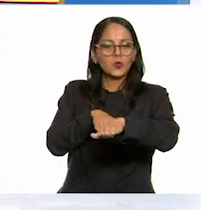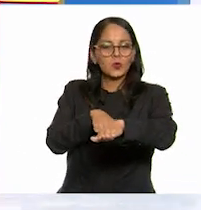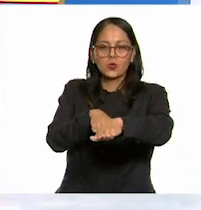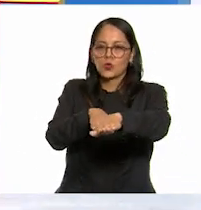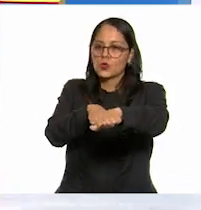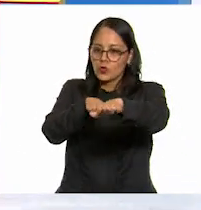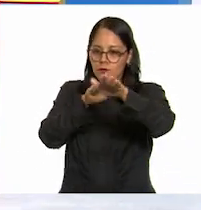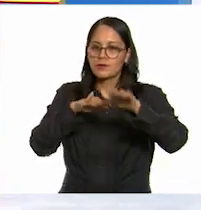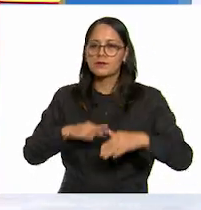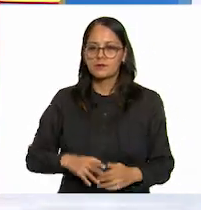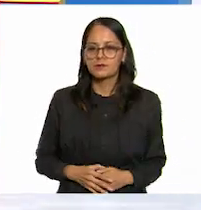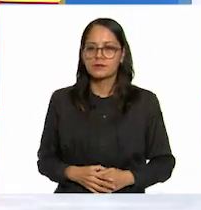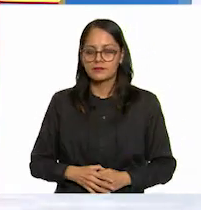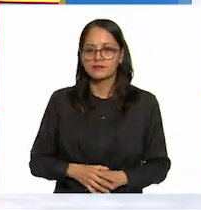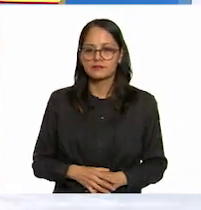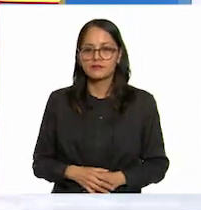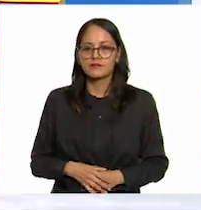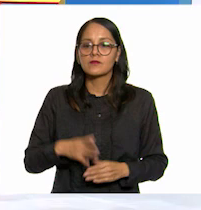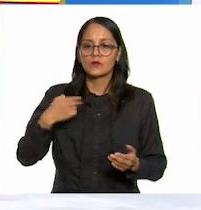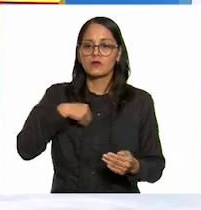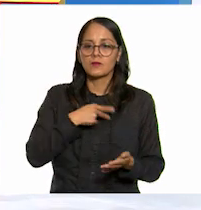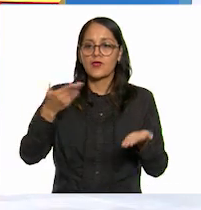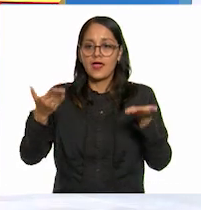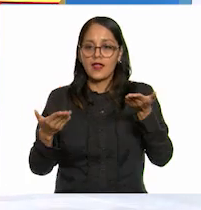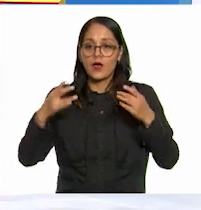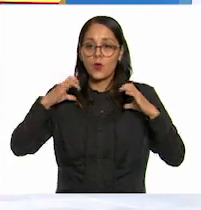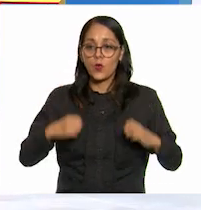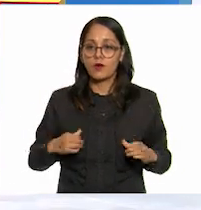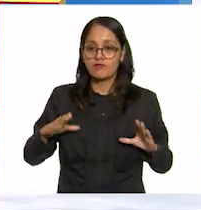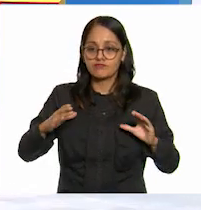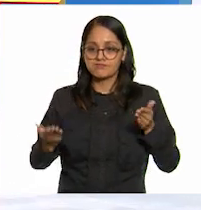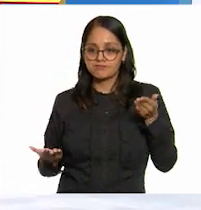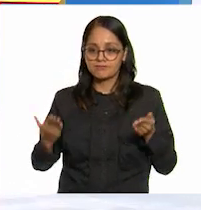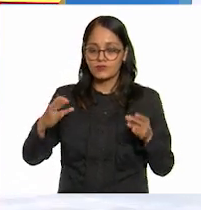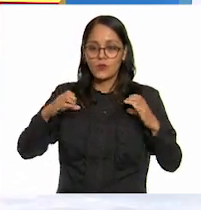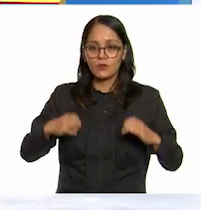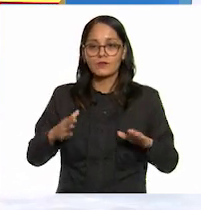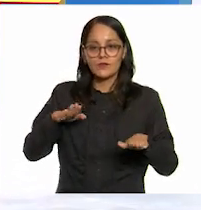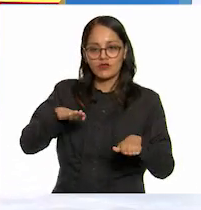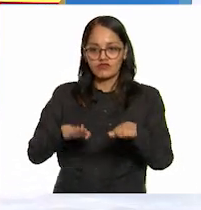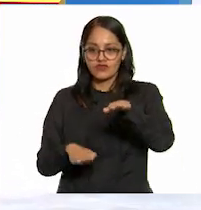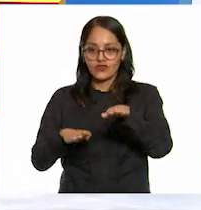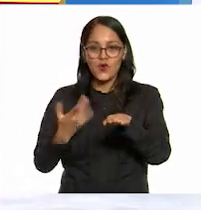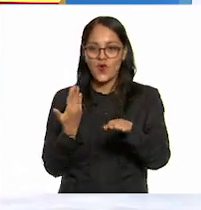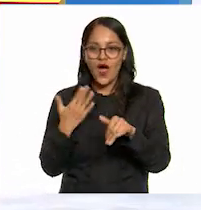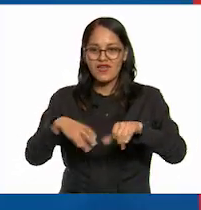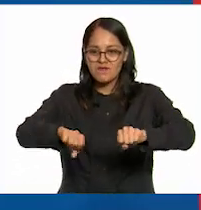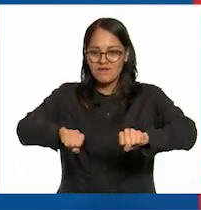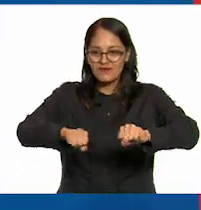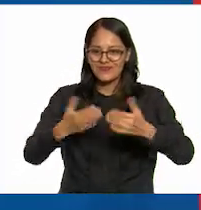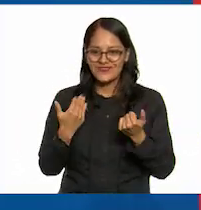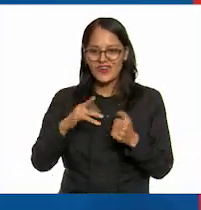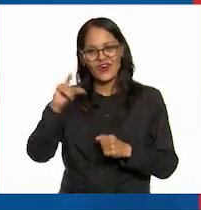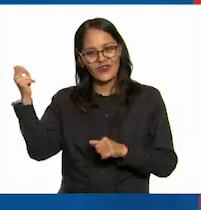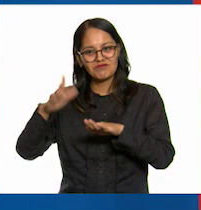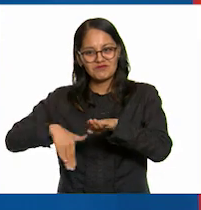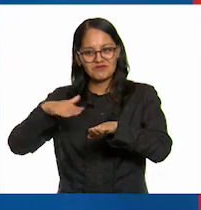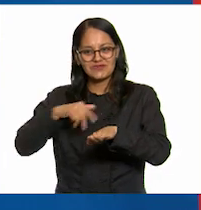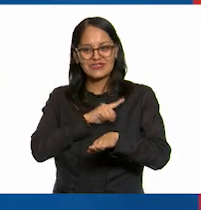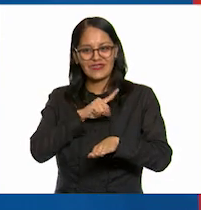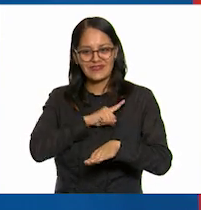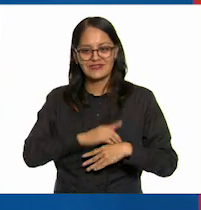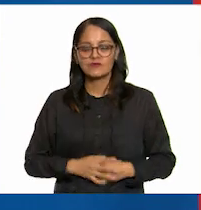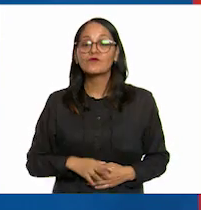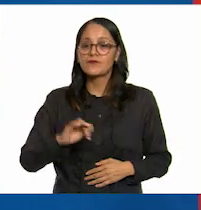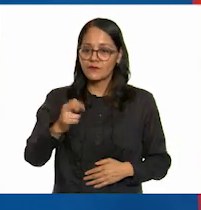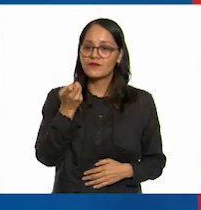y tenemos que equilibrarnos con el cuerpo completo porque pues ese no tiene manubrio ok exacto y los